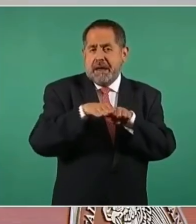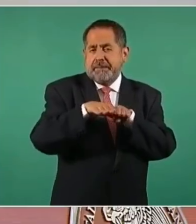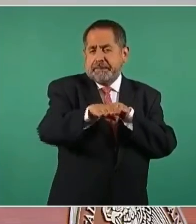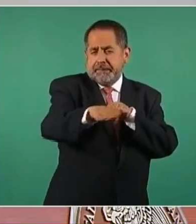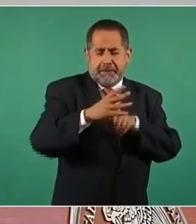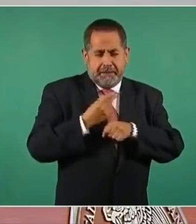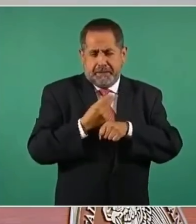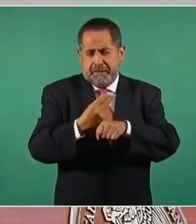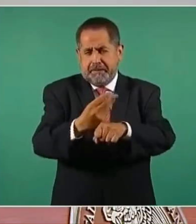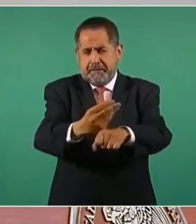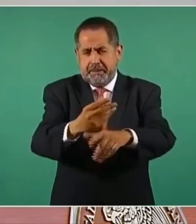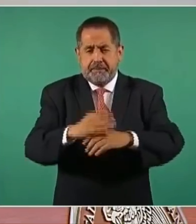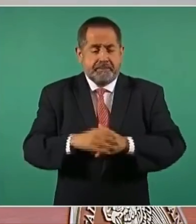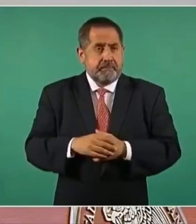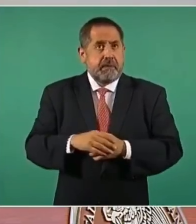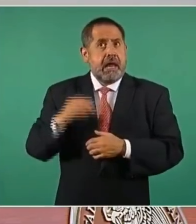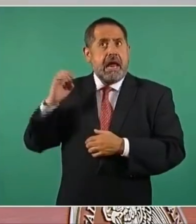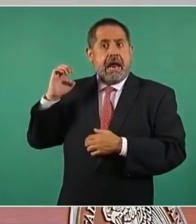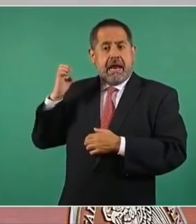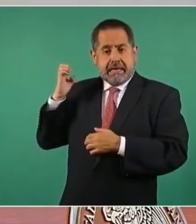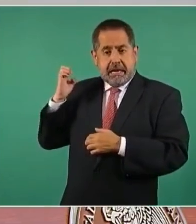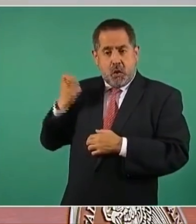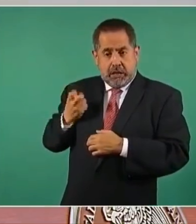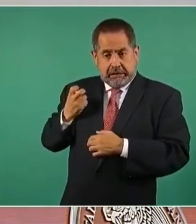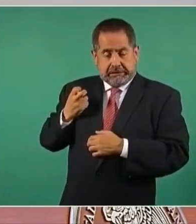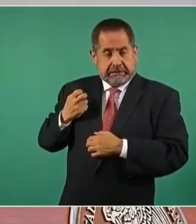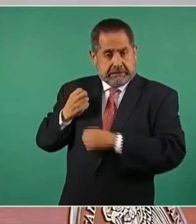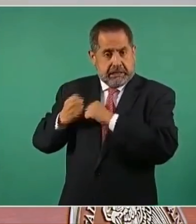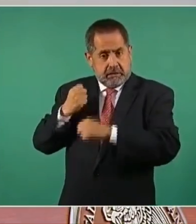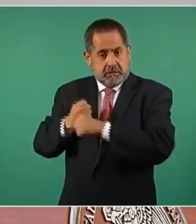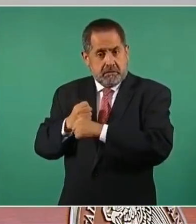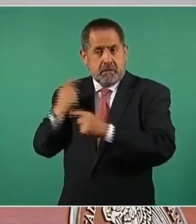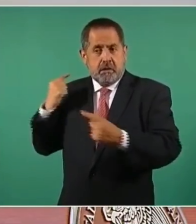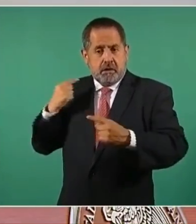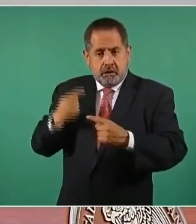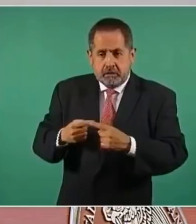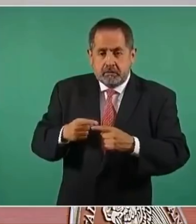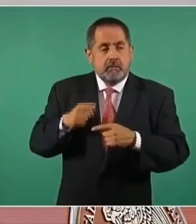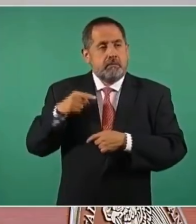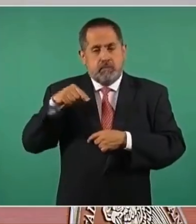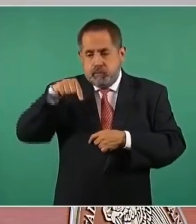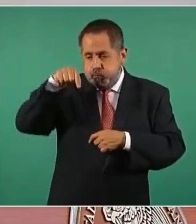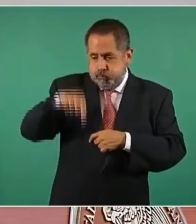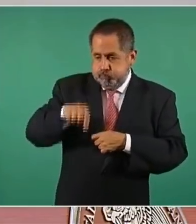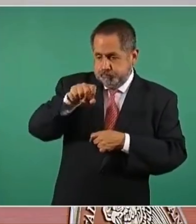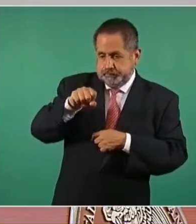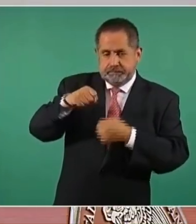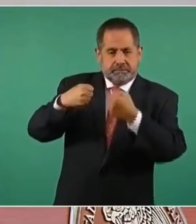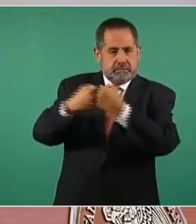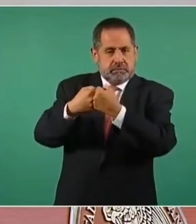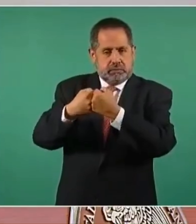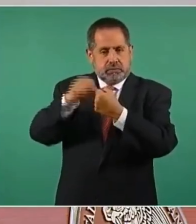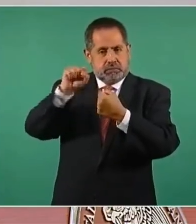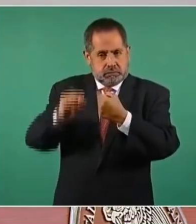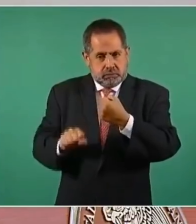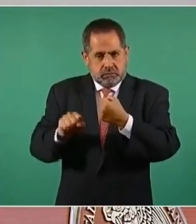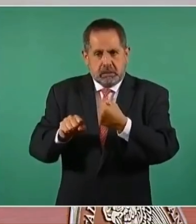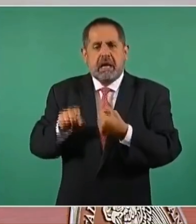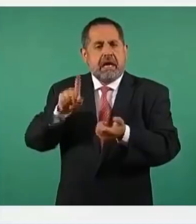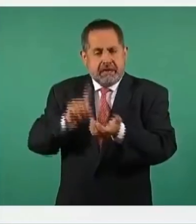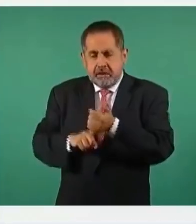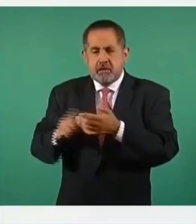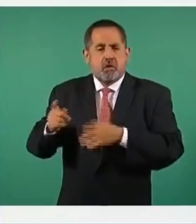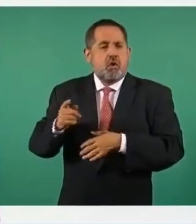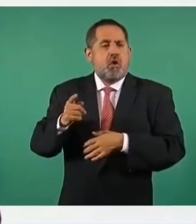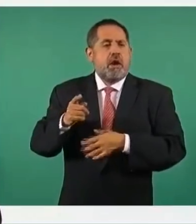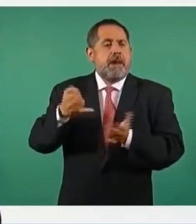se aplica en la frontera sur la misma política de estímulos fiscales